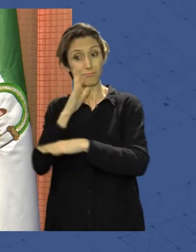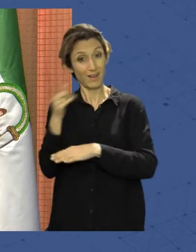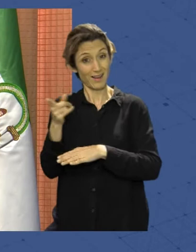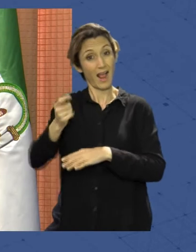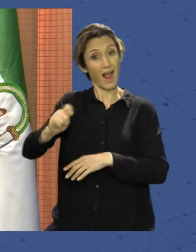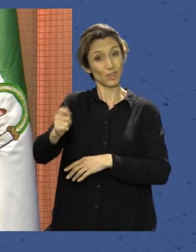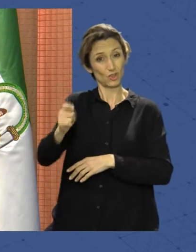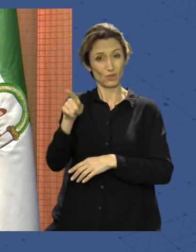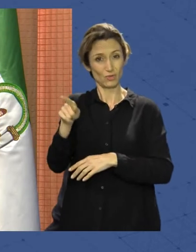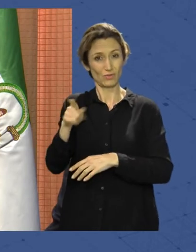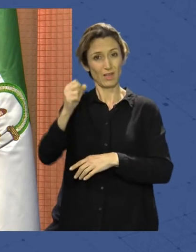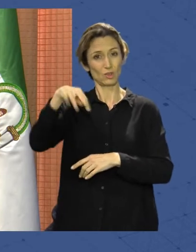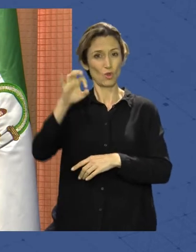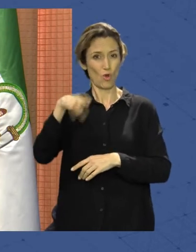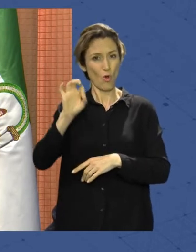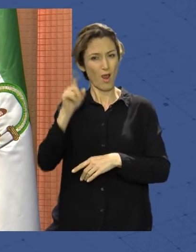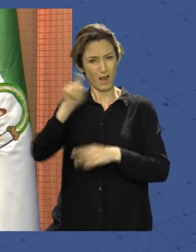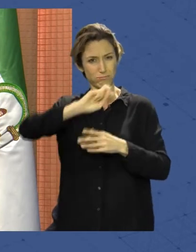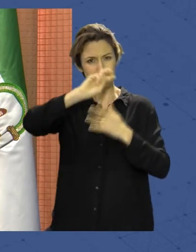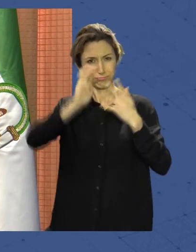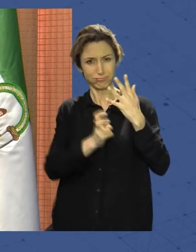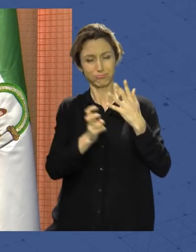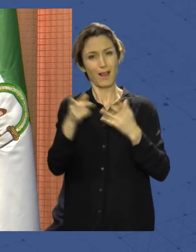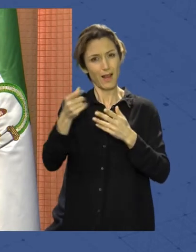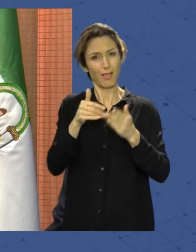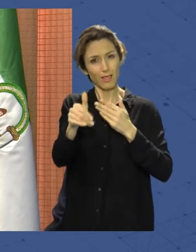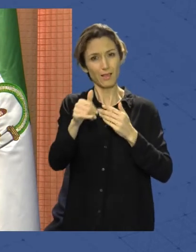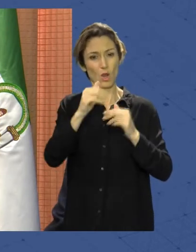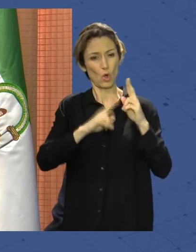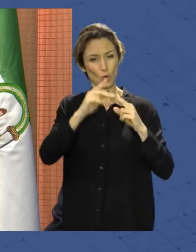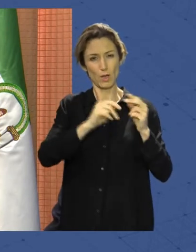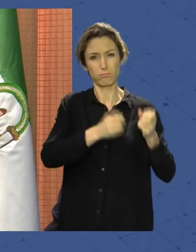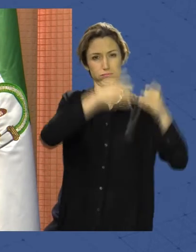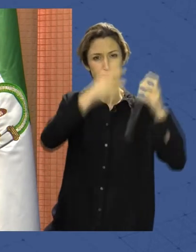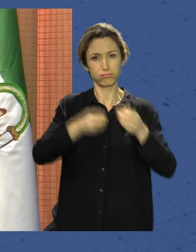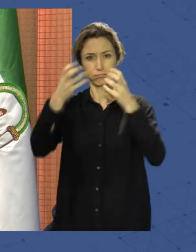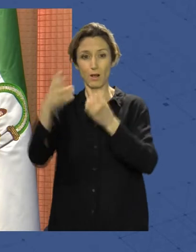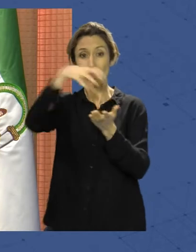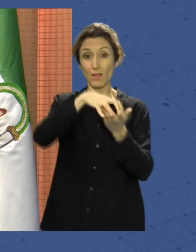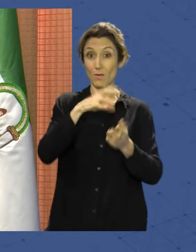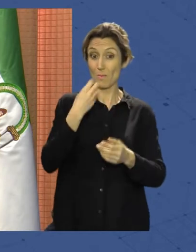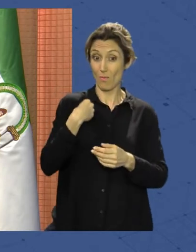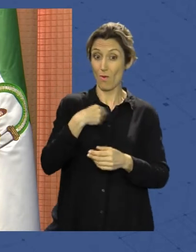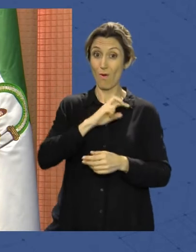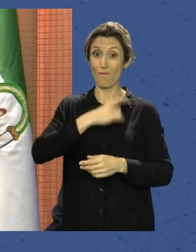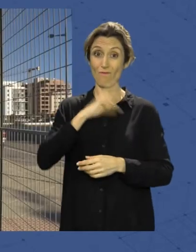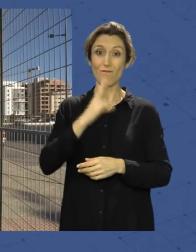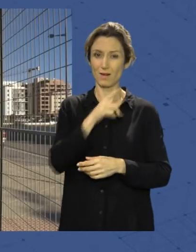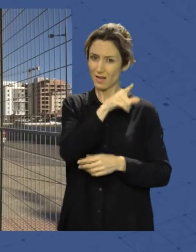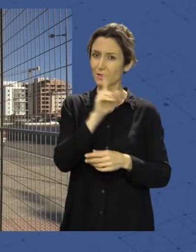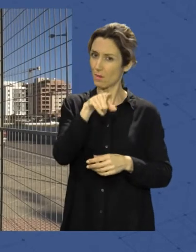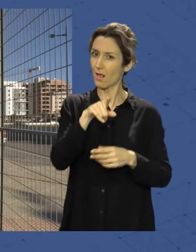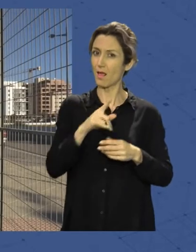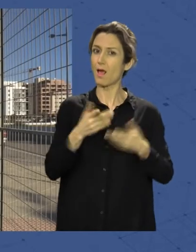enumerado muchas de ellas que se van a construir en esa zona. Yo creo que centros como el de Verdi Blanca, pues sin duda, contribuirán